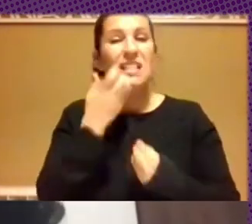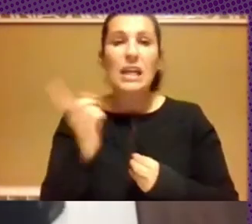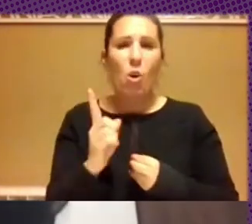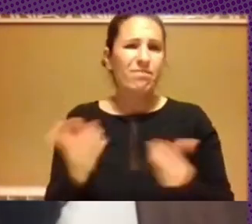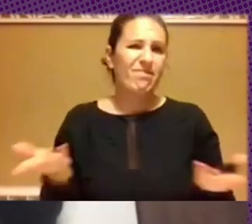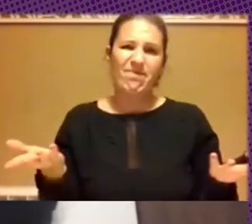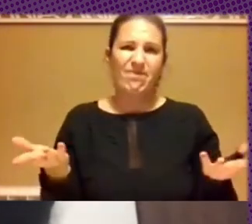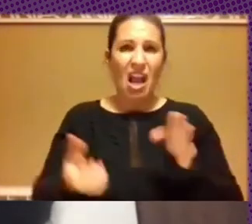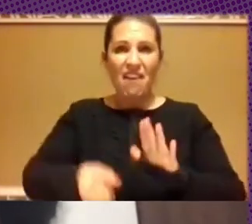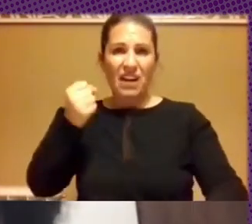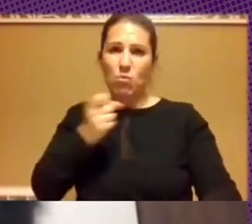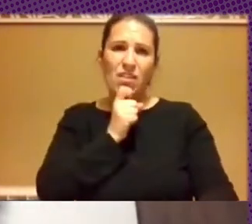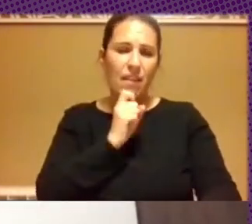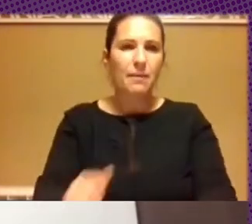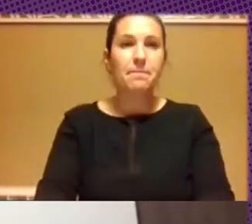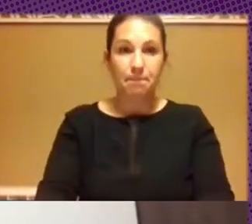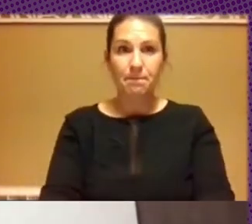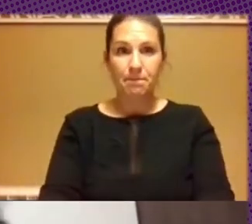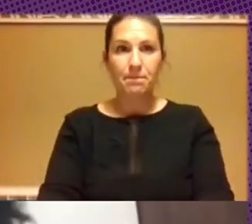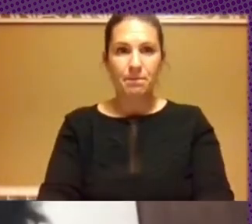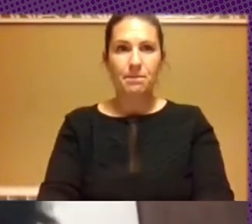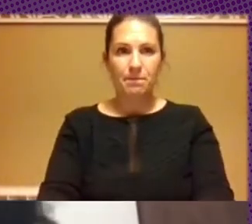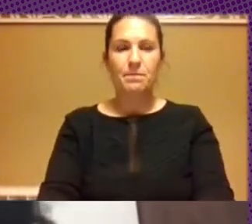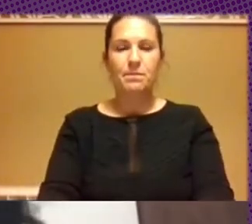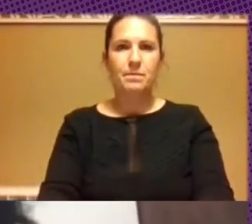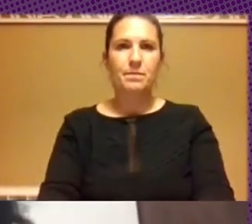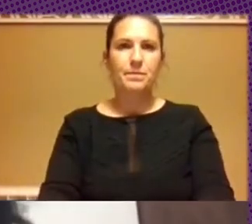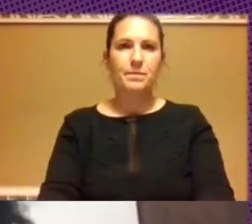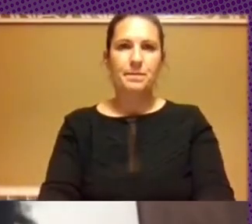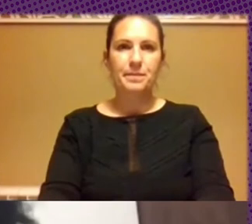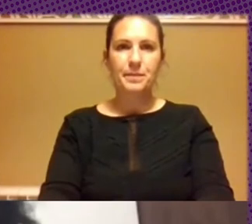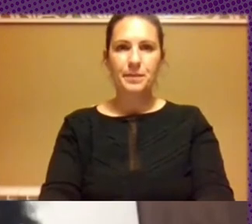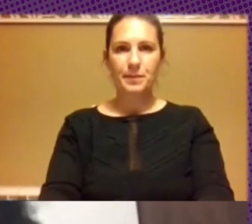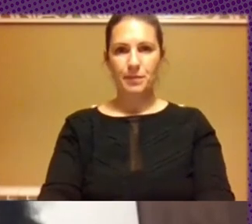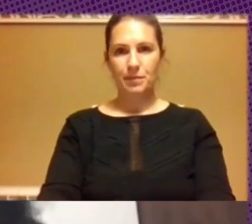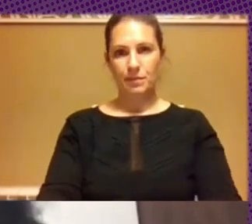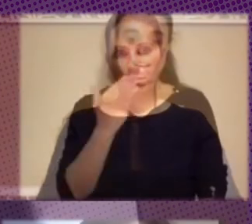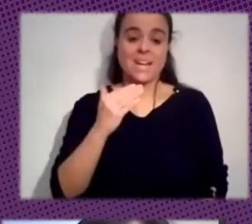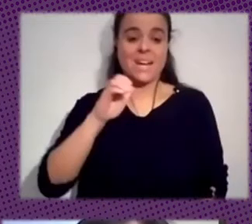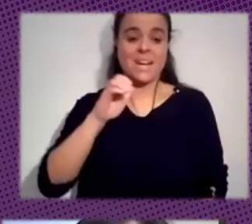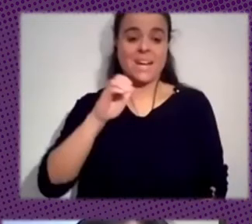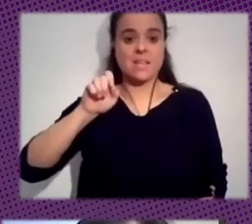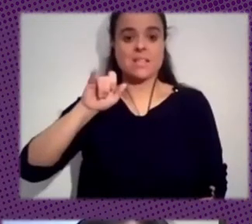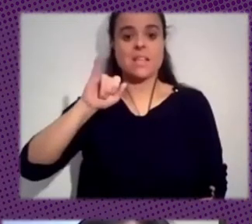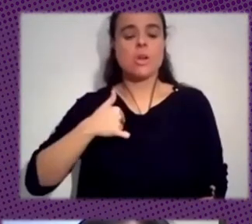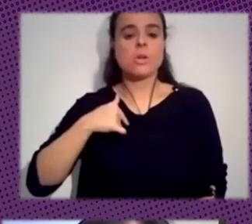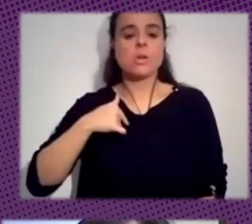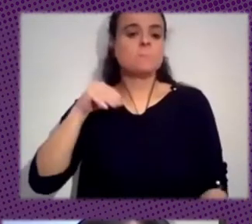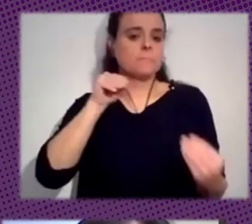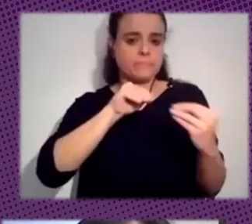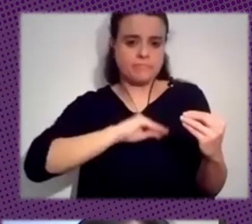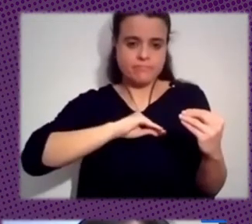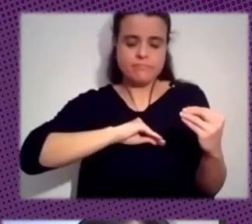tan colosal de desinformación sí bueno gracias Eloy bueno a ver estoy bastante de acuerdo un poco tomando algunas